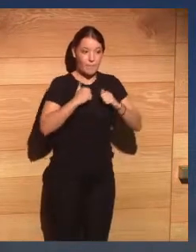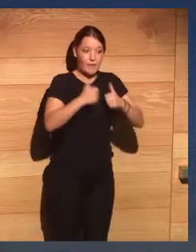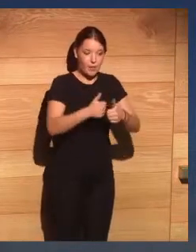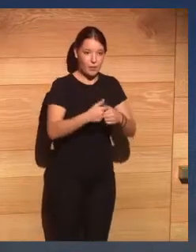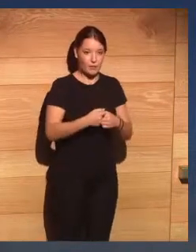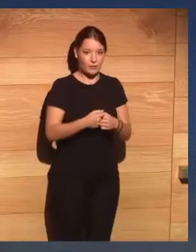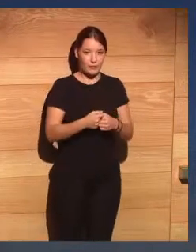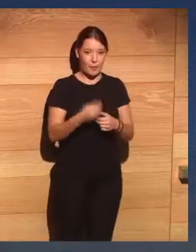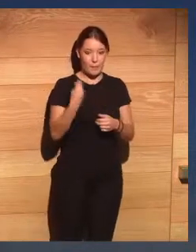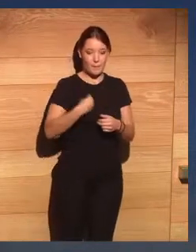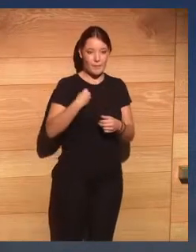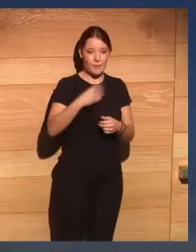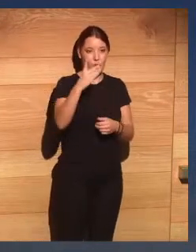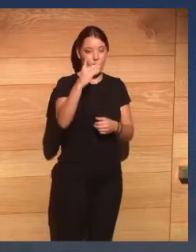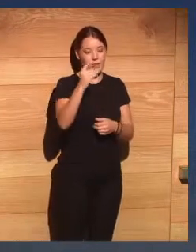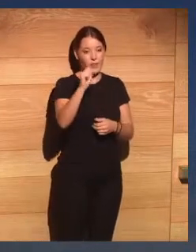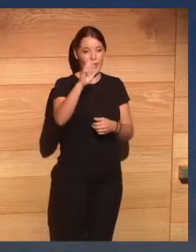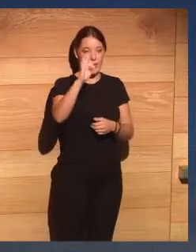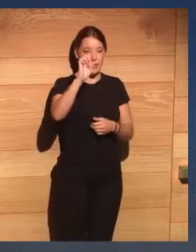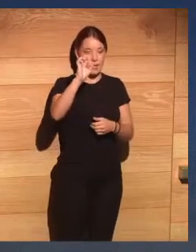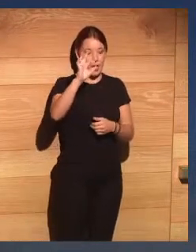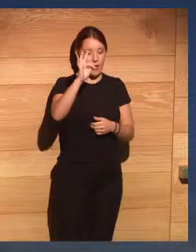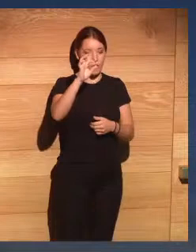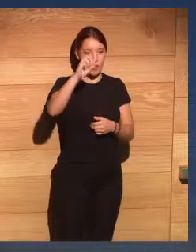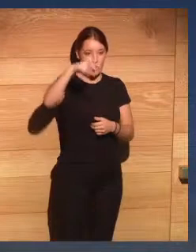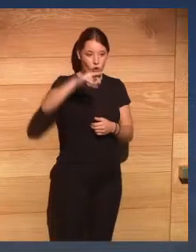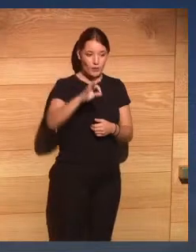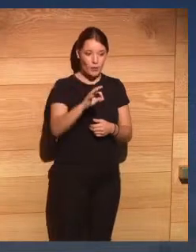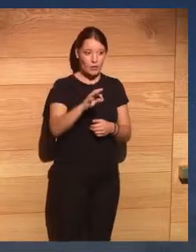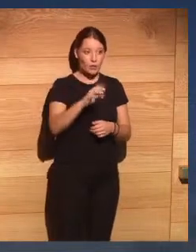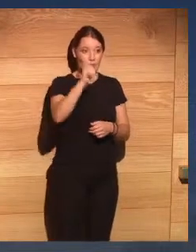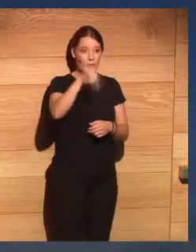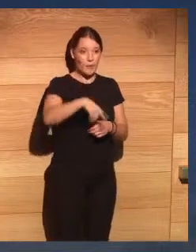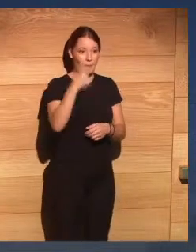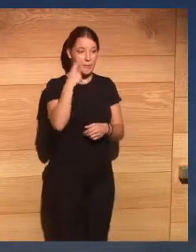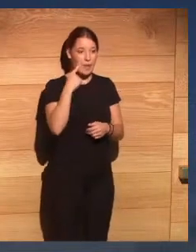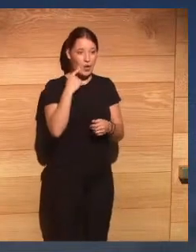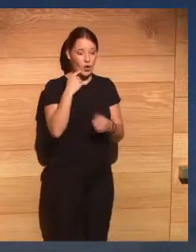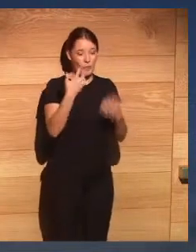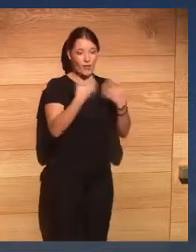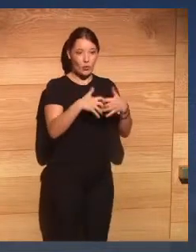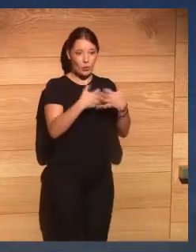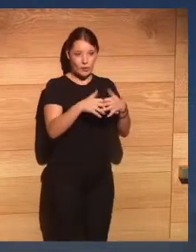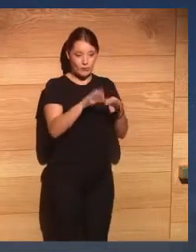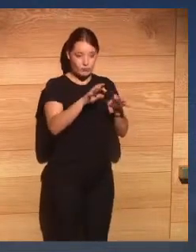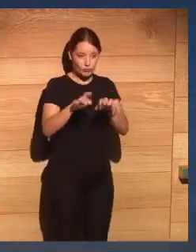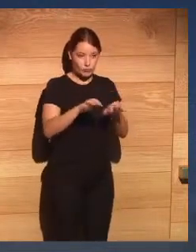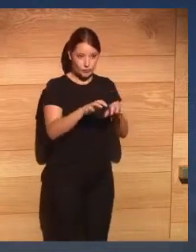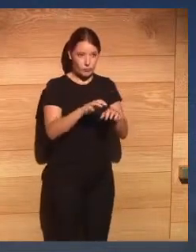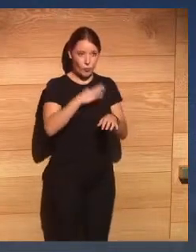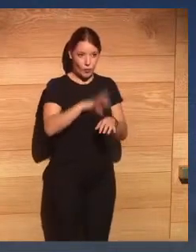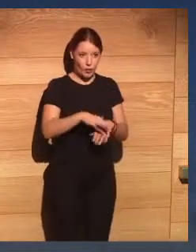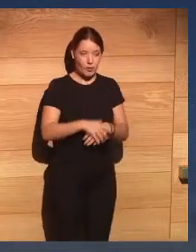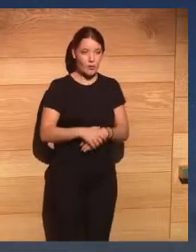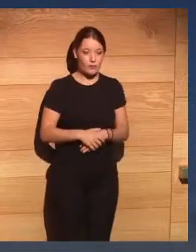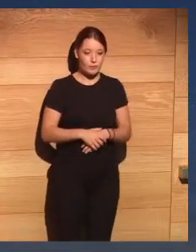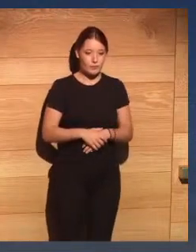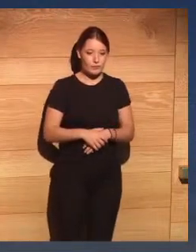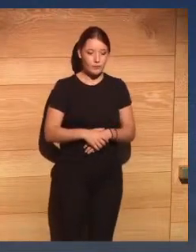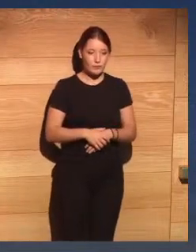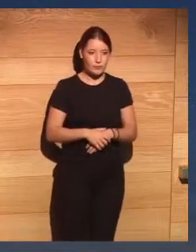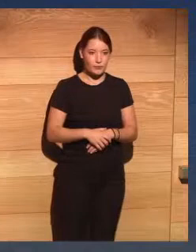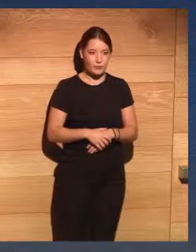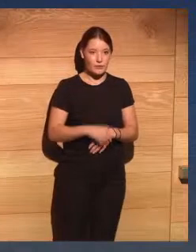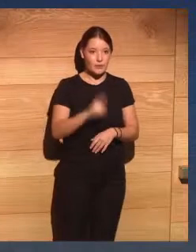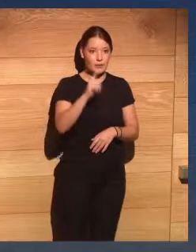datáfono de los cajeros automáticos se empiezan a dar los servicios de reserva de las líneas aéreas se empieza a